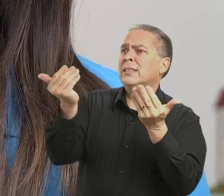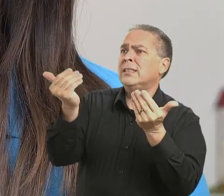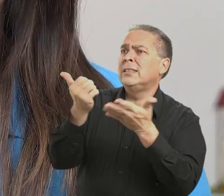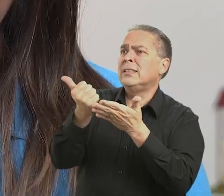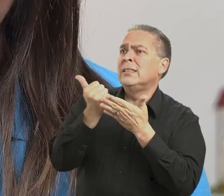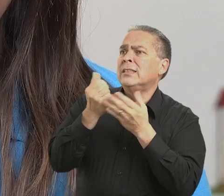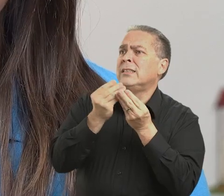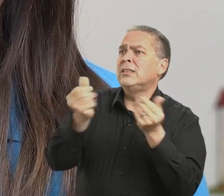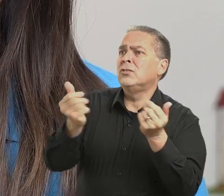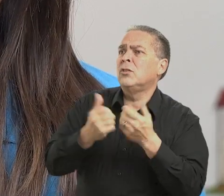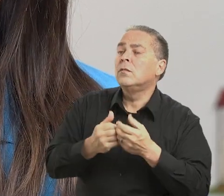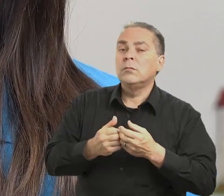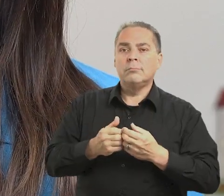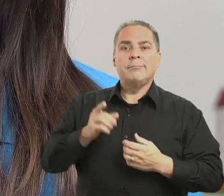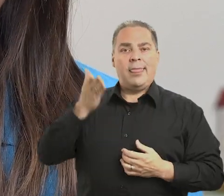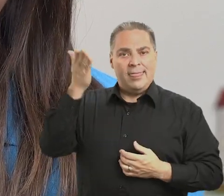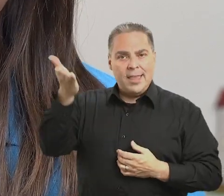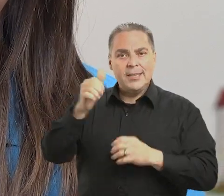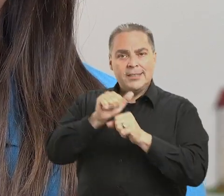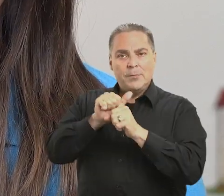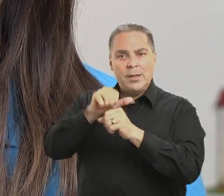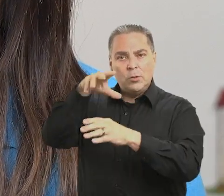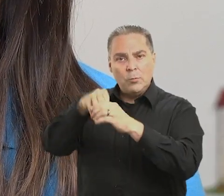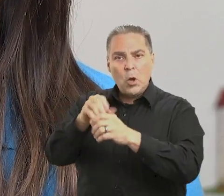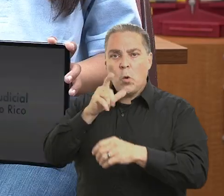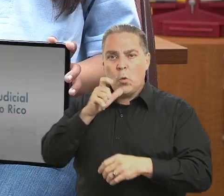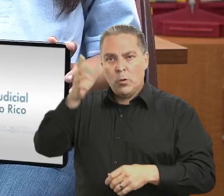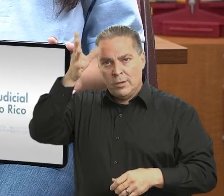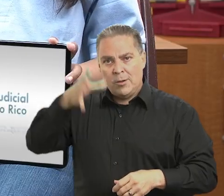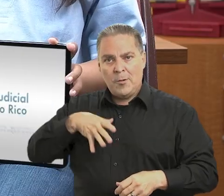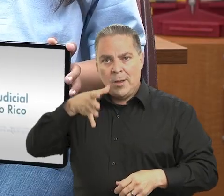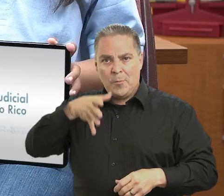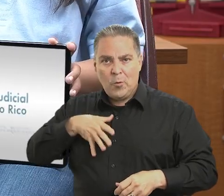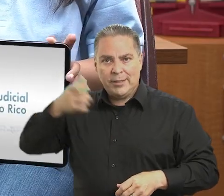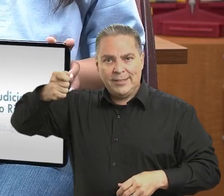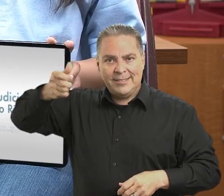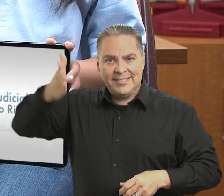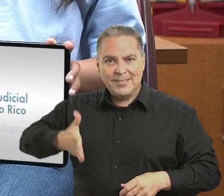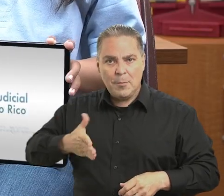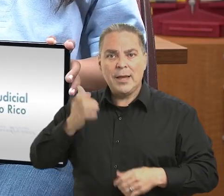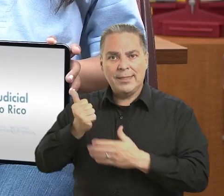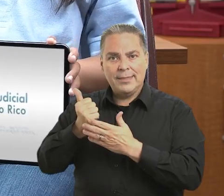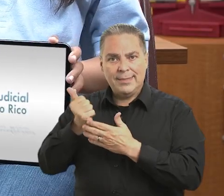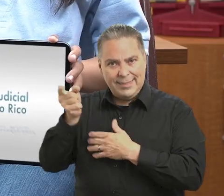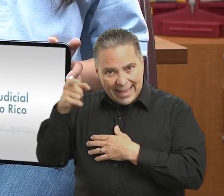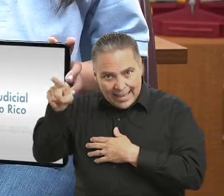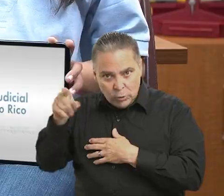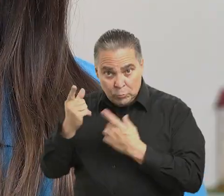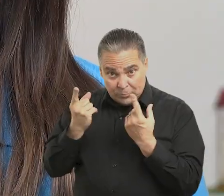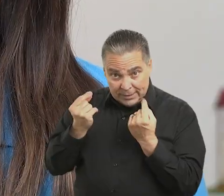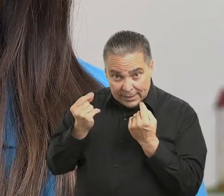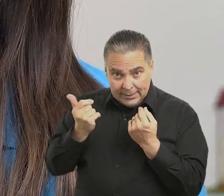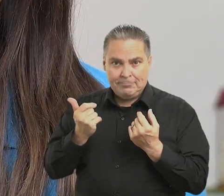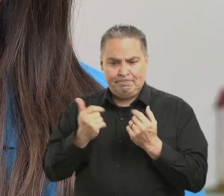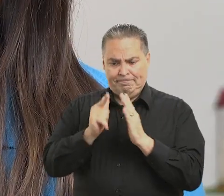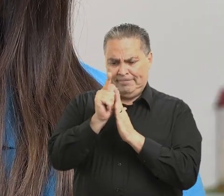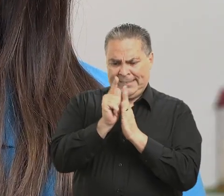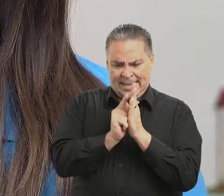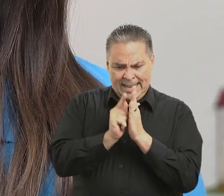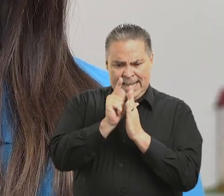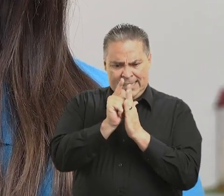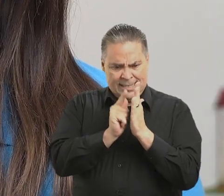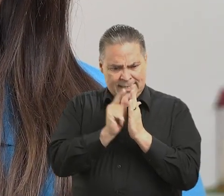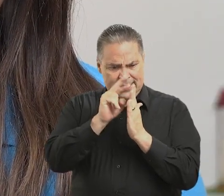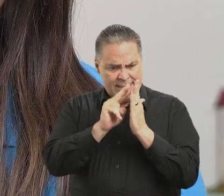En los tribunales trabajan los jueces y las juezas. Los jueces y las juezas estudian las leyes y ayudan a